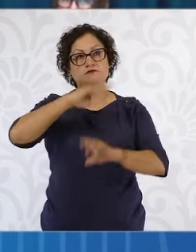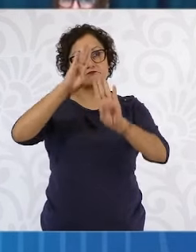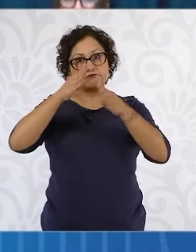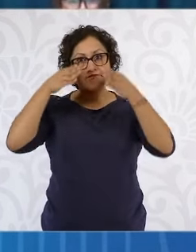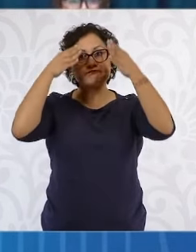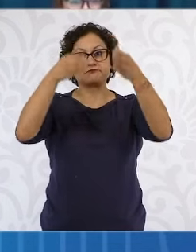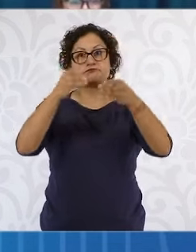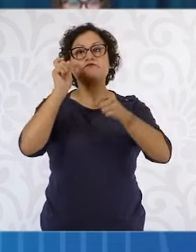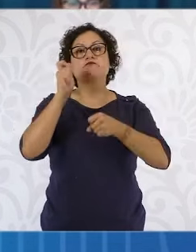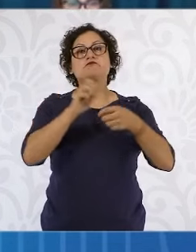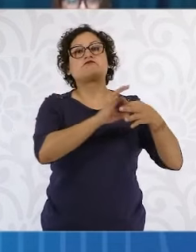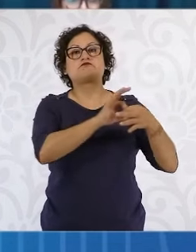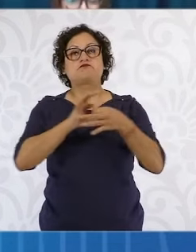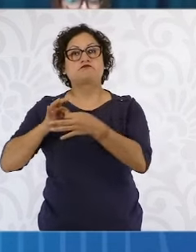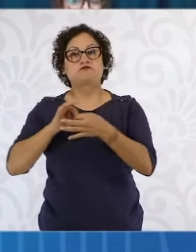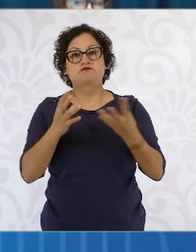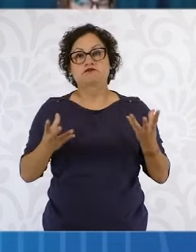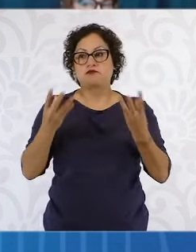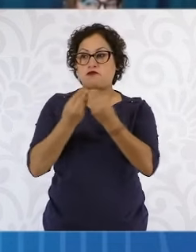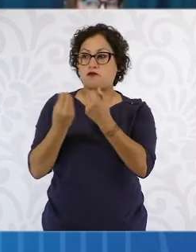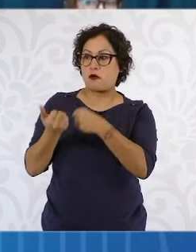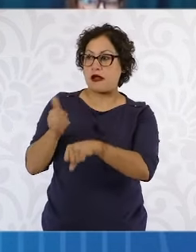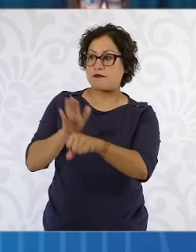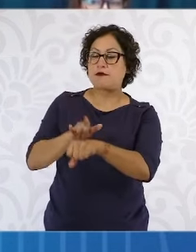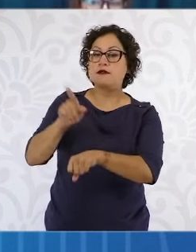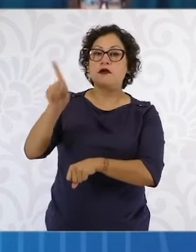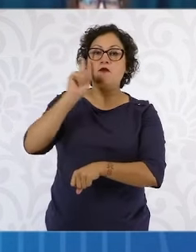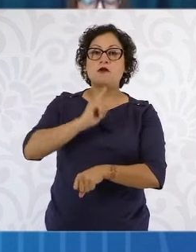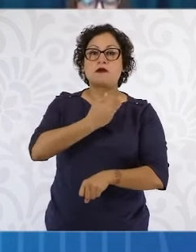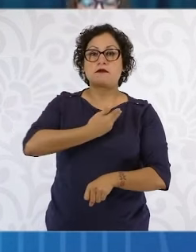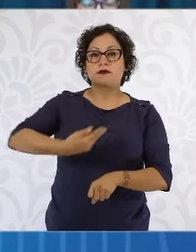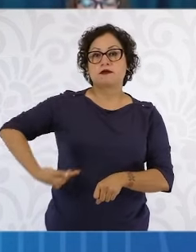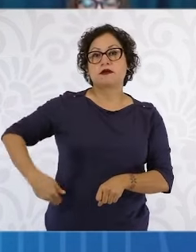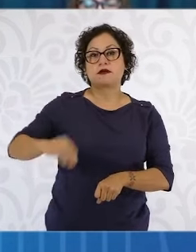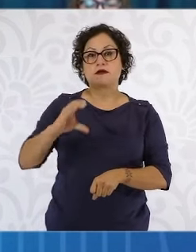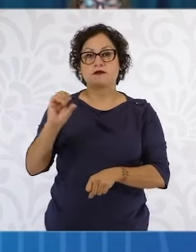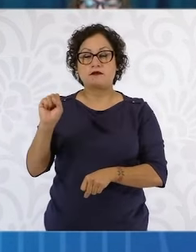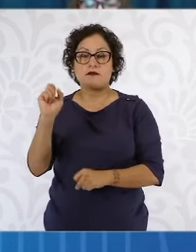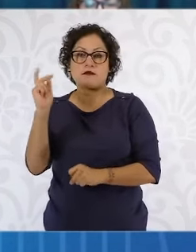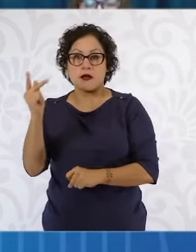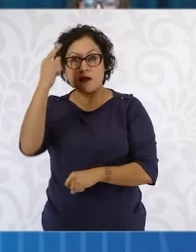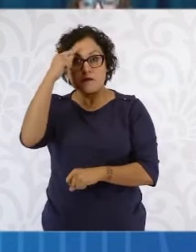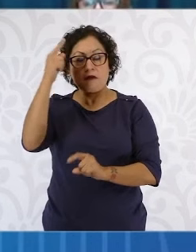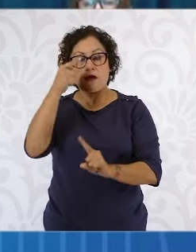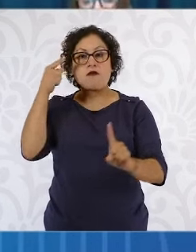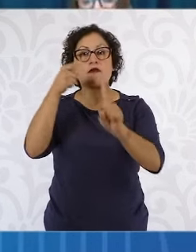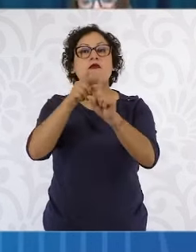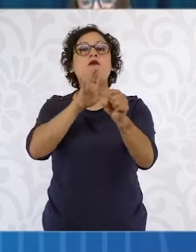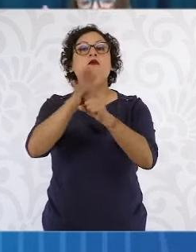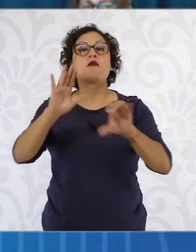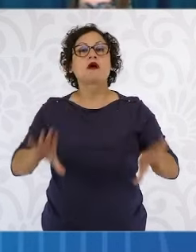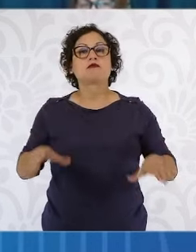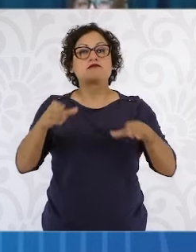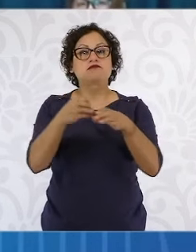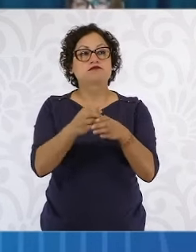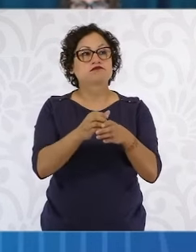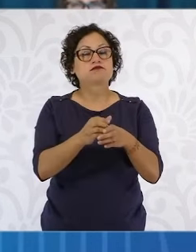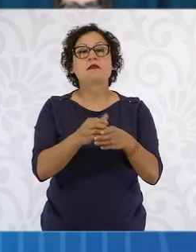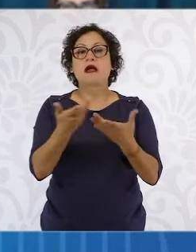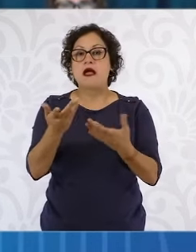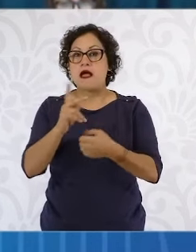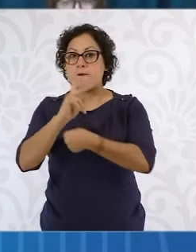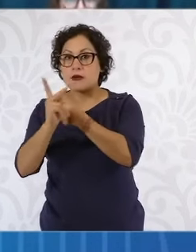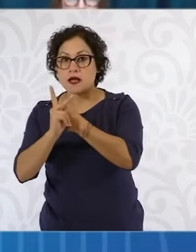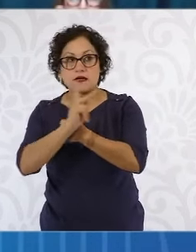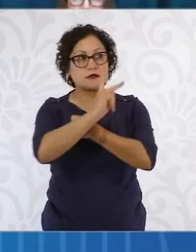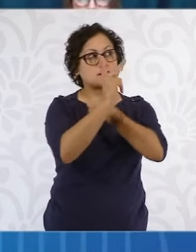nuestra cooperación con la administración de la presidenta Sheinbaum para hacer que las comunidades y en última hora las personas de ambos lados de la frontera